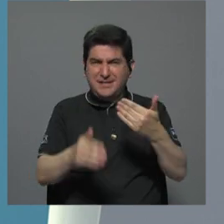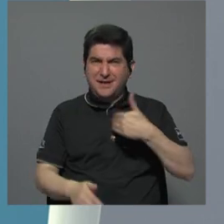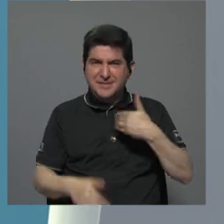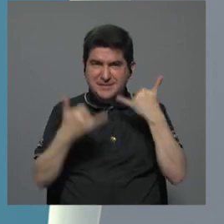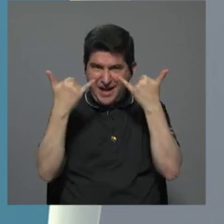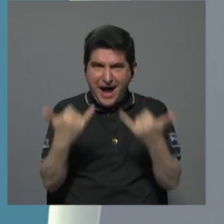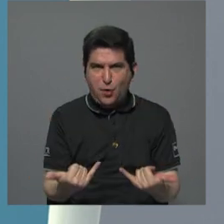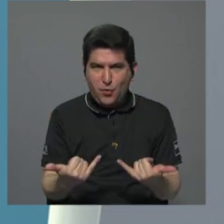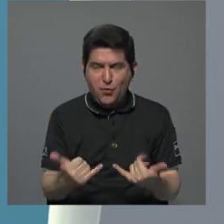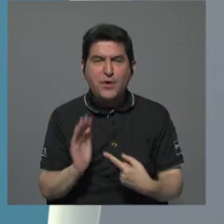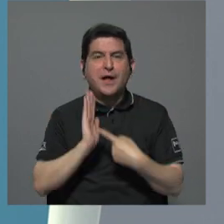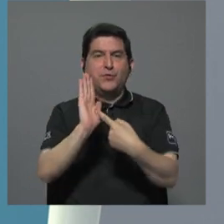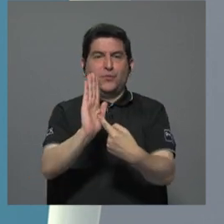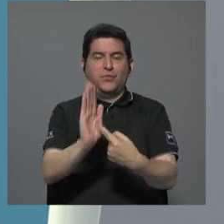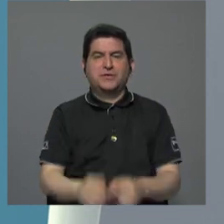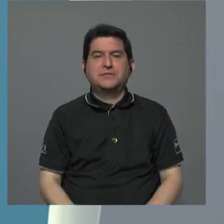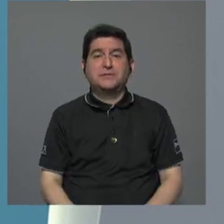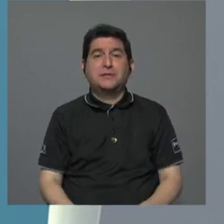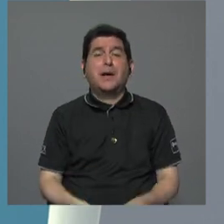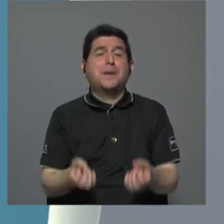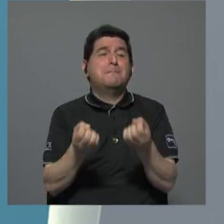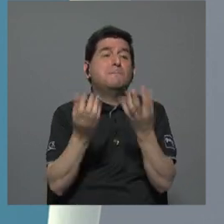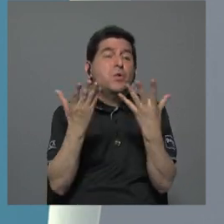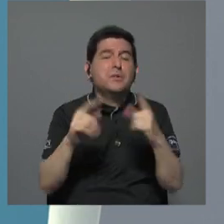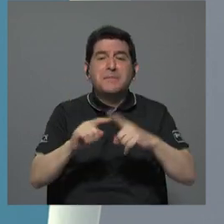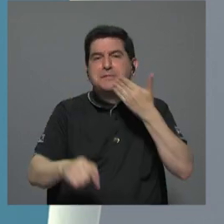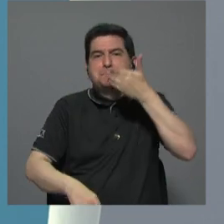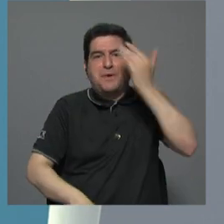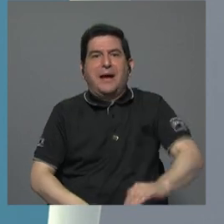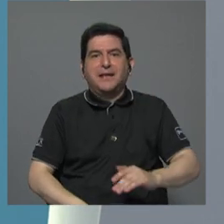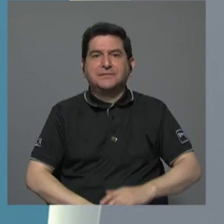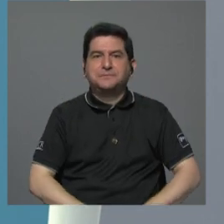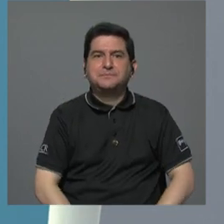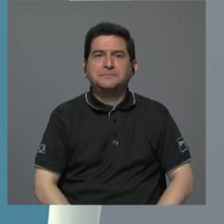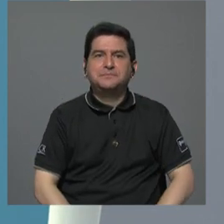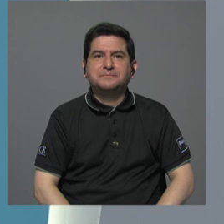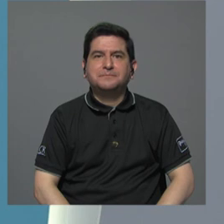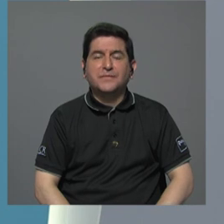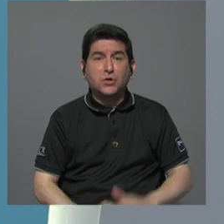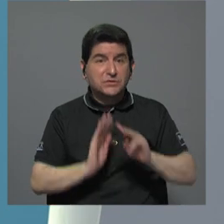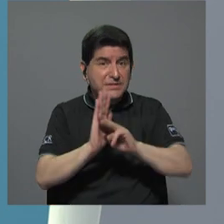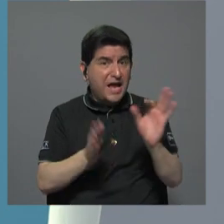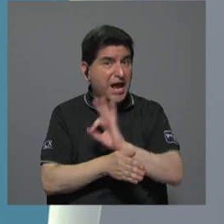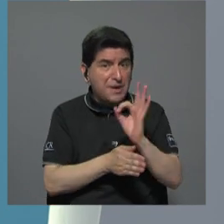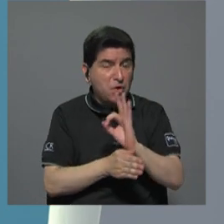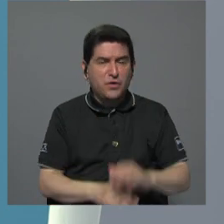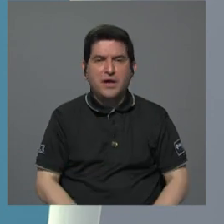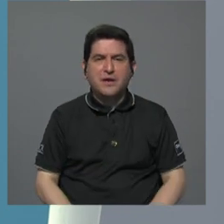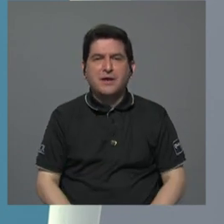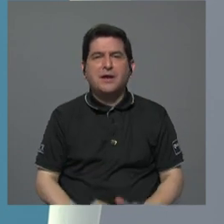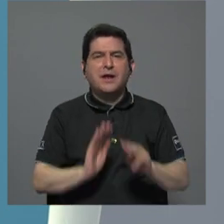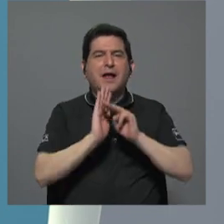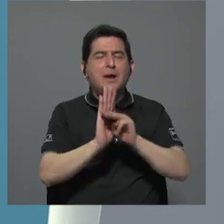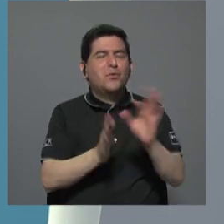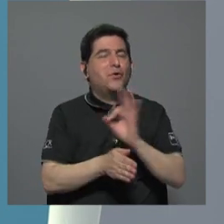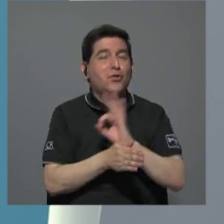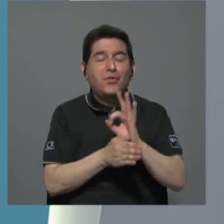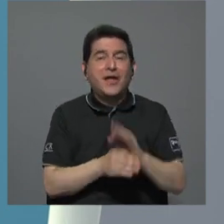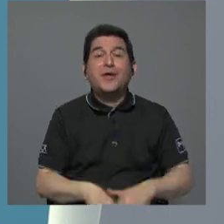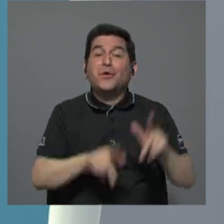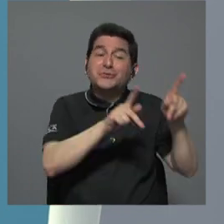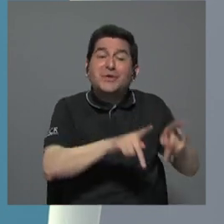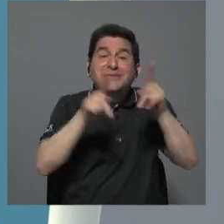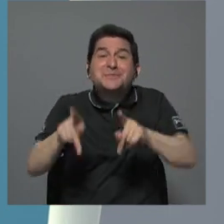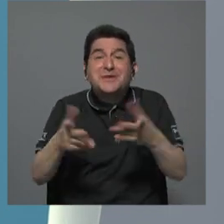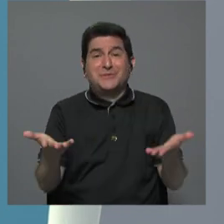tenemos hoy lo que nos dicen es que son muchas y muy malas entonces el modelo no funciona el modelo que no está funcionando es el de